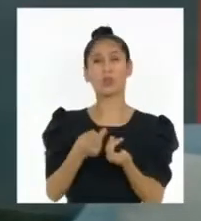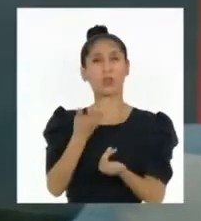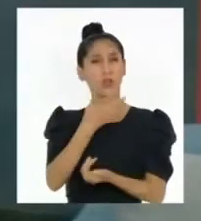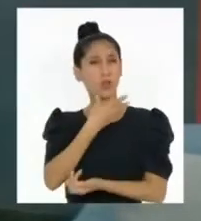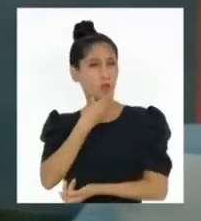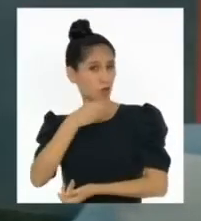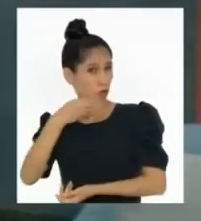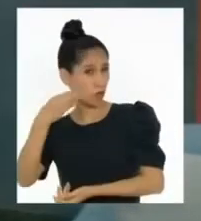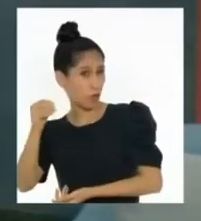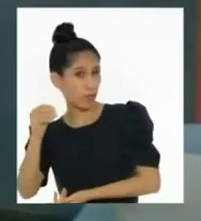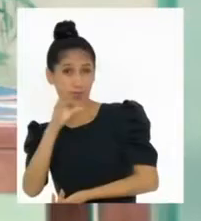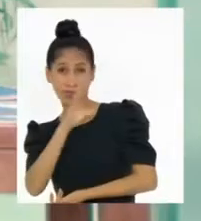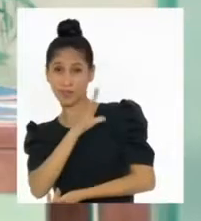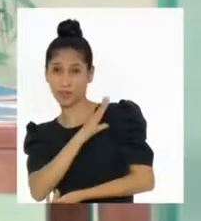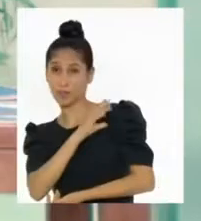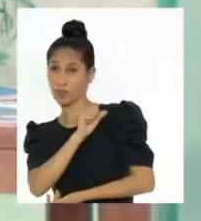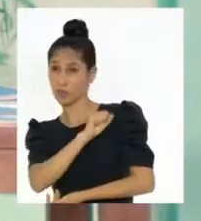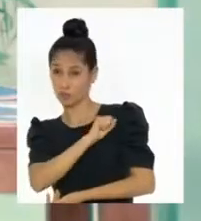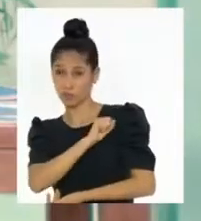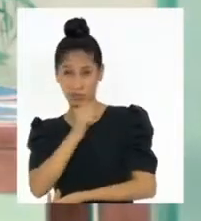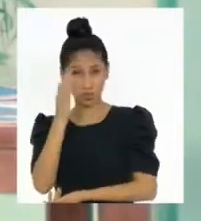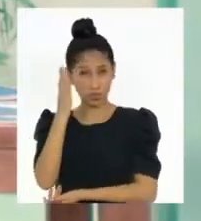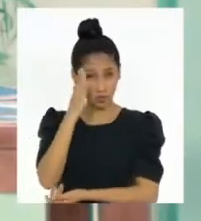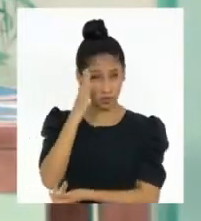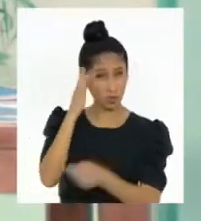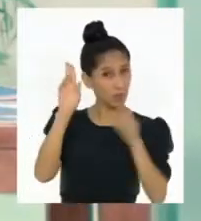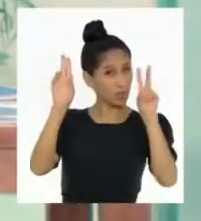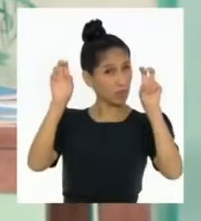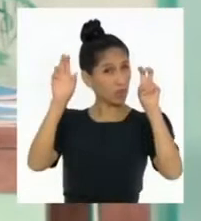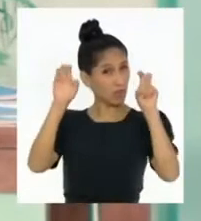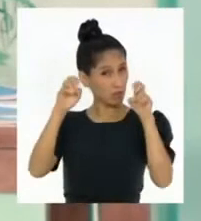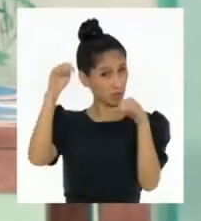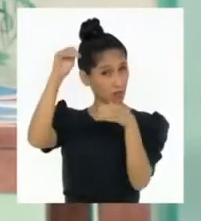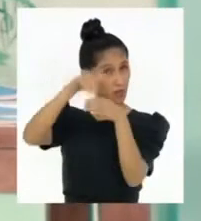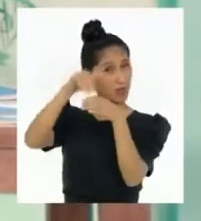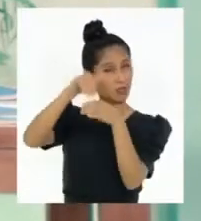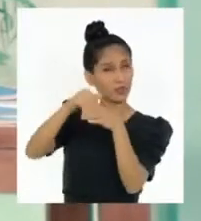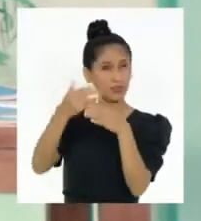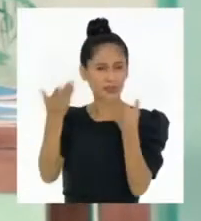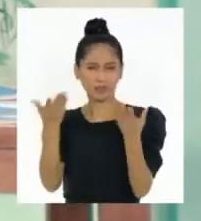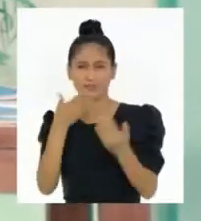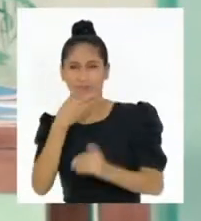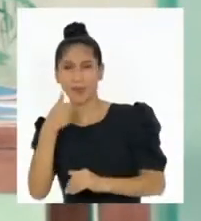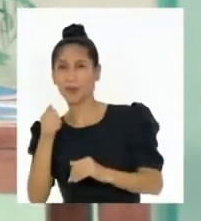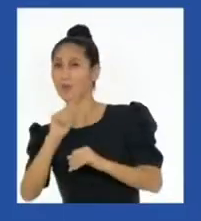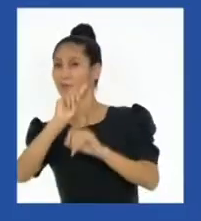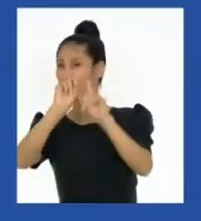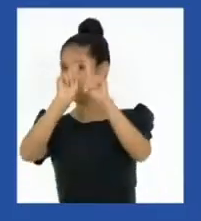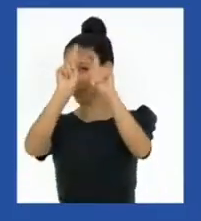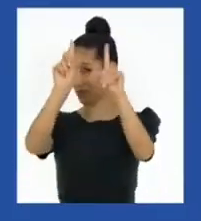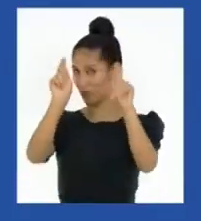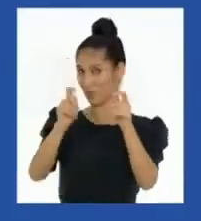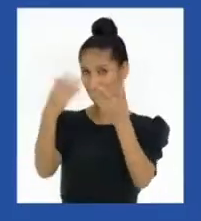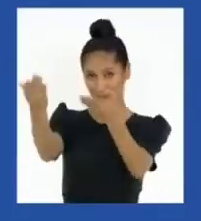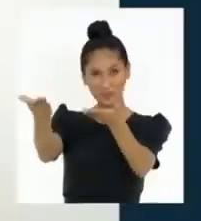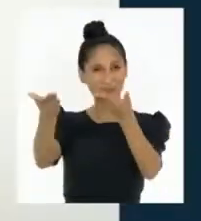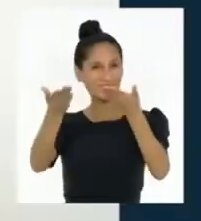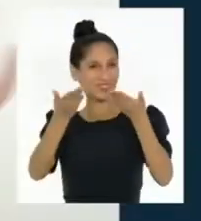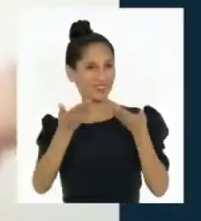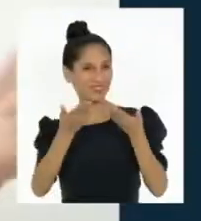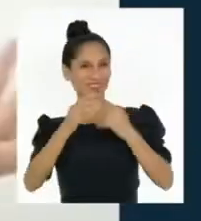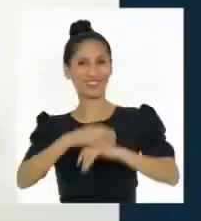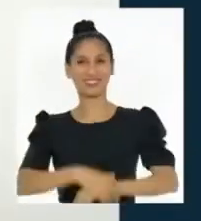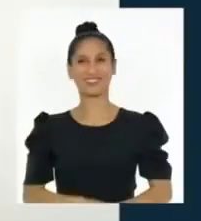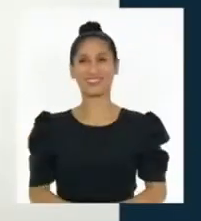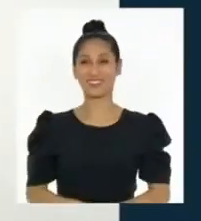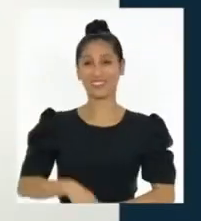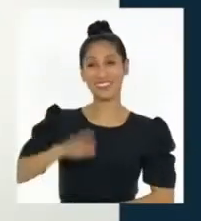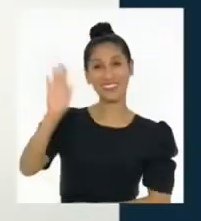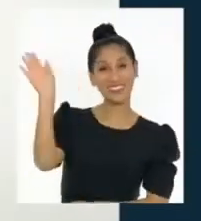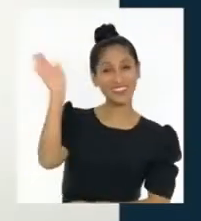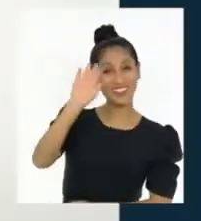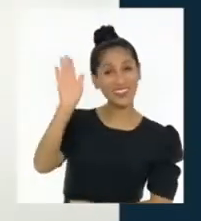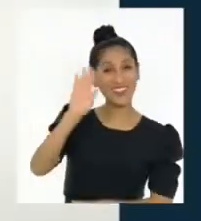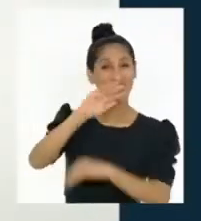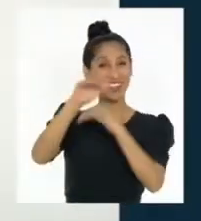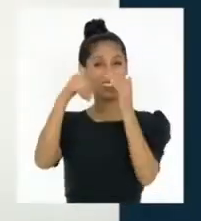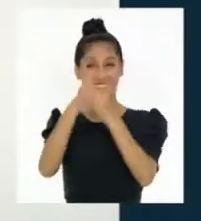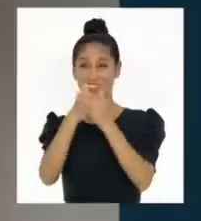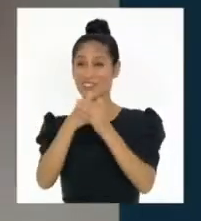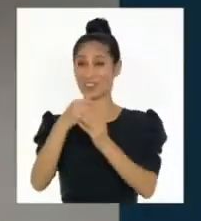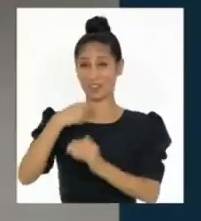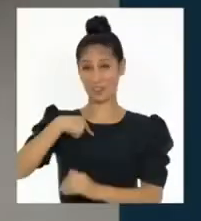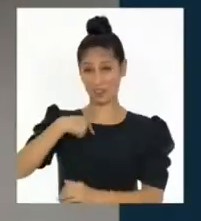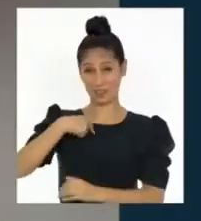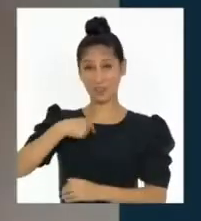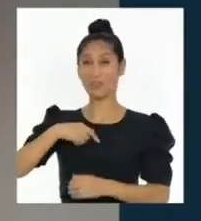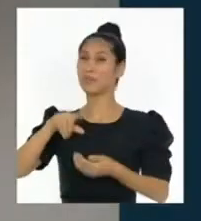conocen sobre este tema? Siempre es mejor preguntarles. ¡Bienvenidas y bienvenidos! Hola a todos, les hables de la